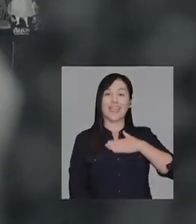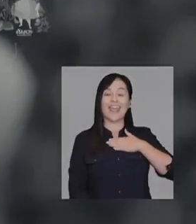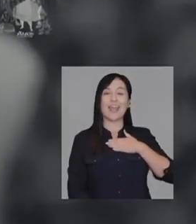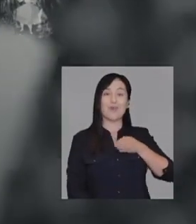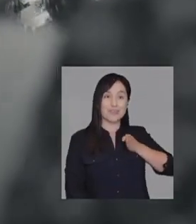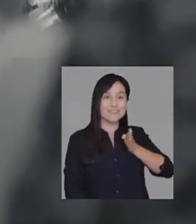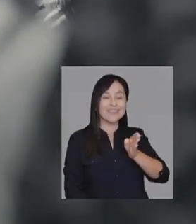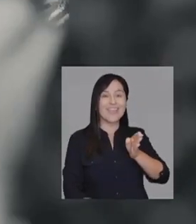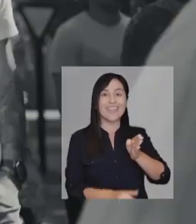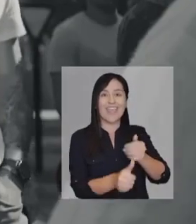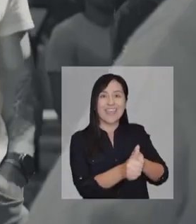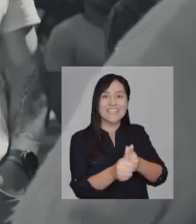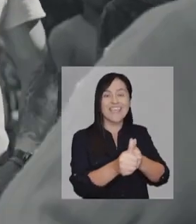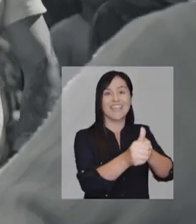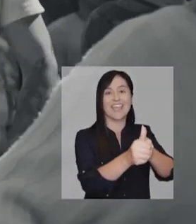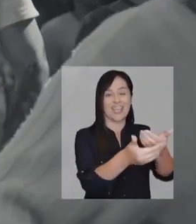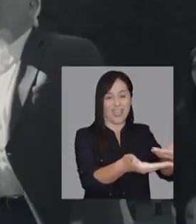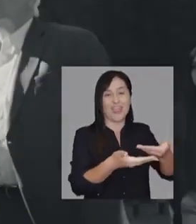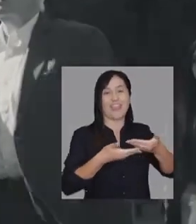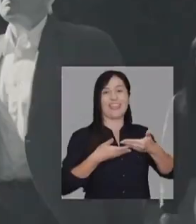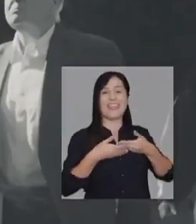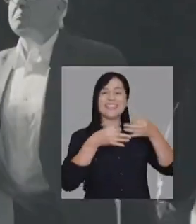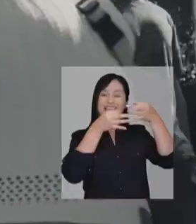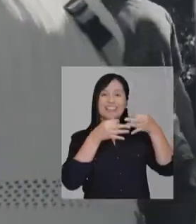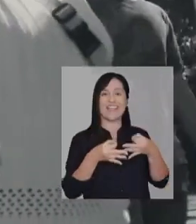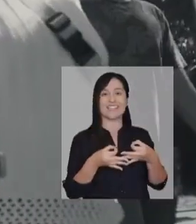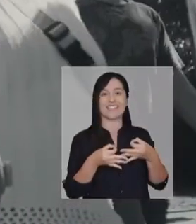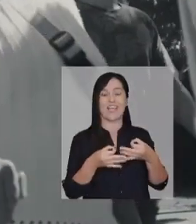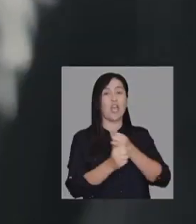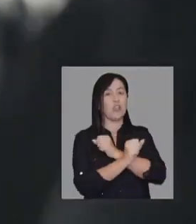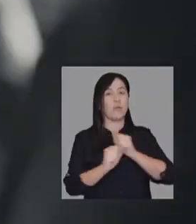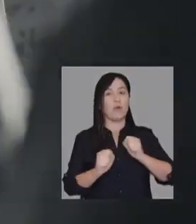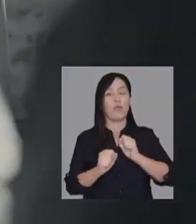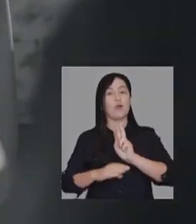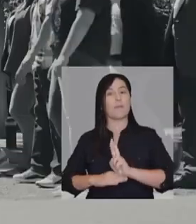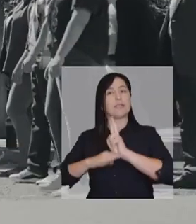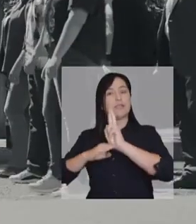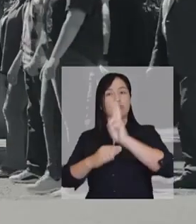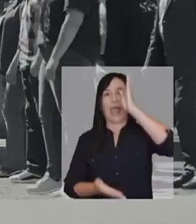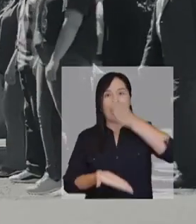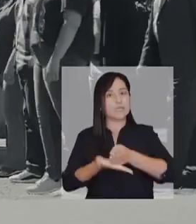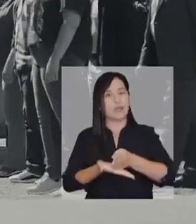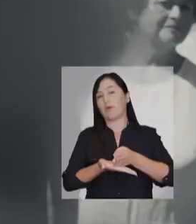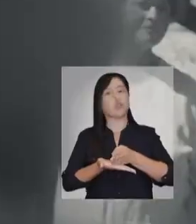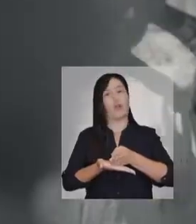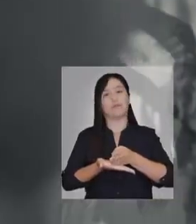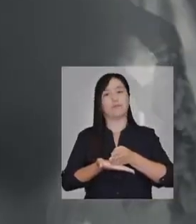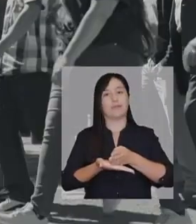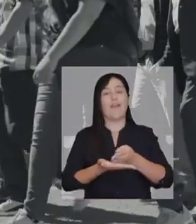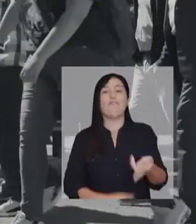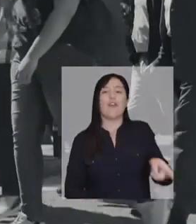Si vamos a seguir algo, va a ser algo que nos dé certezas. Y para eso no podemos seguir con los que representan extremos.